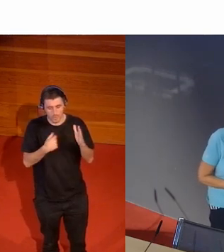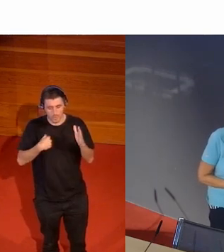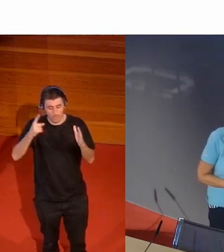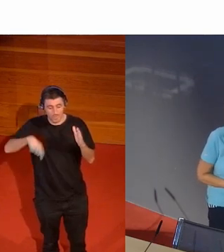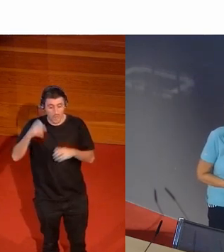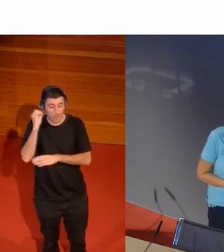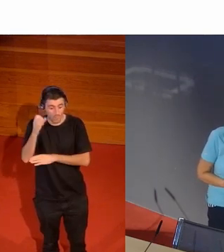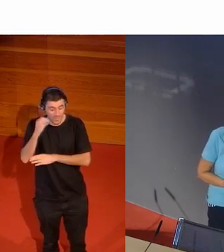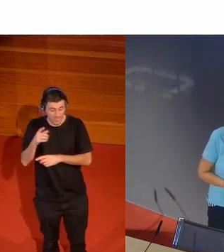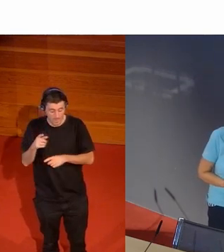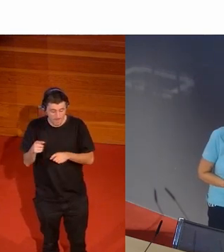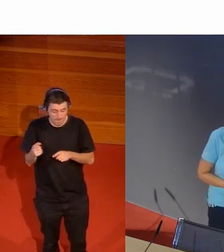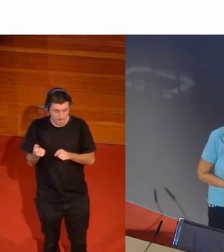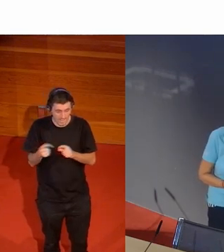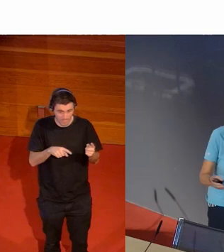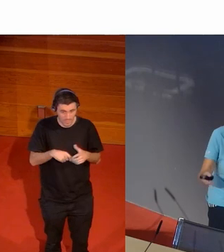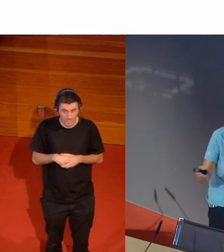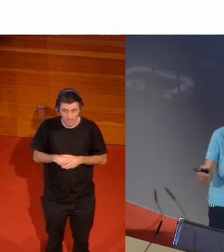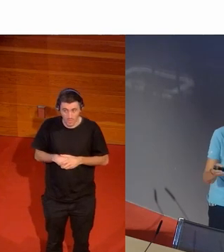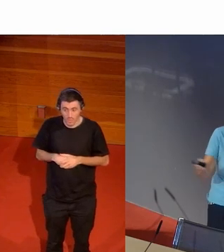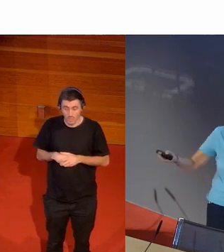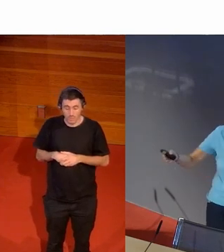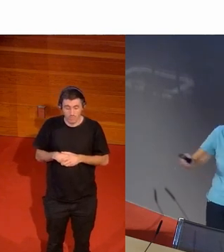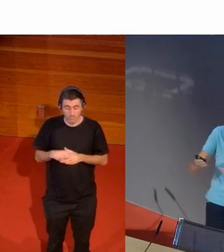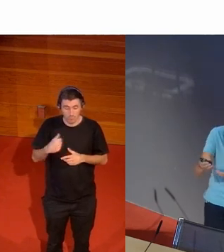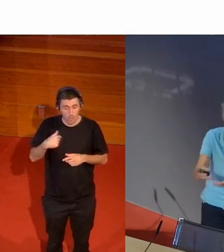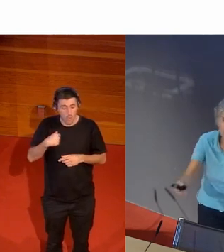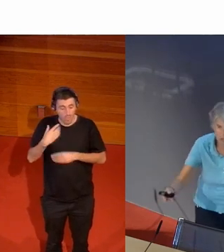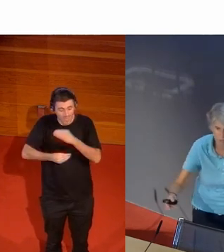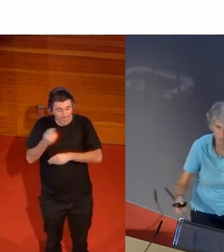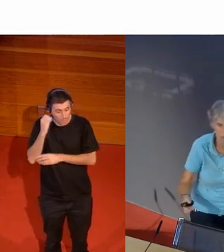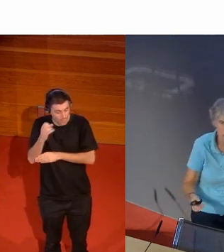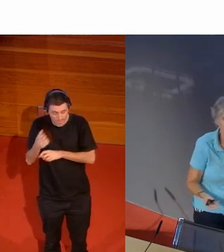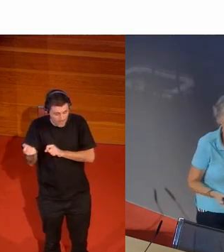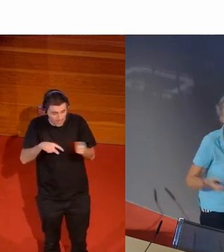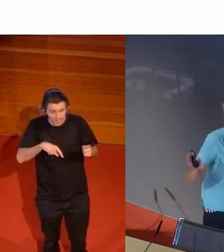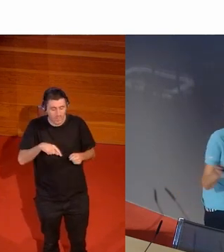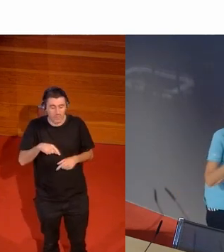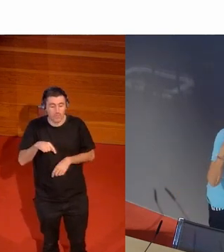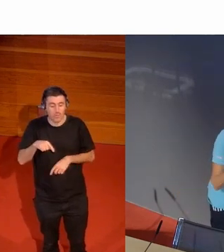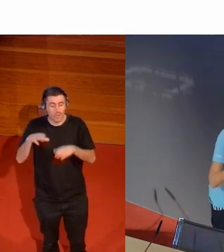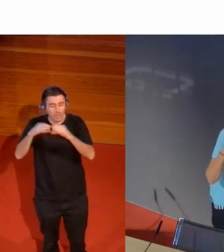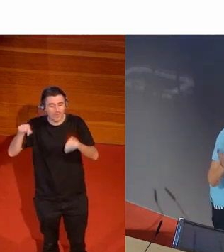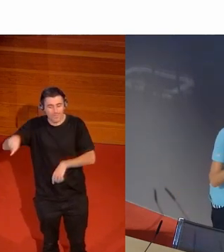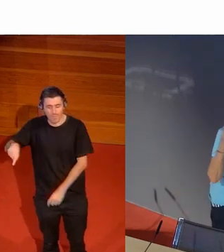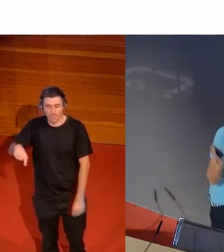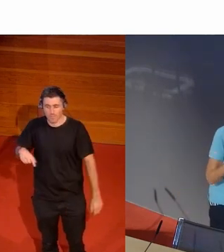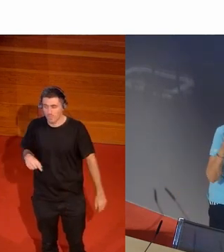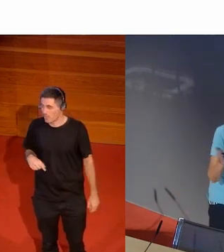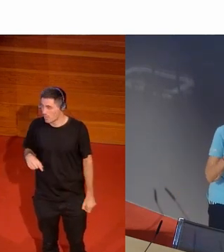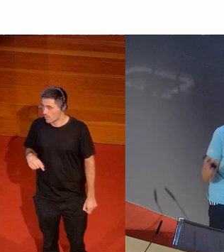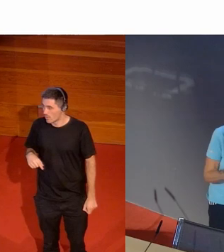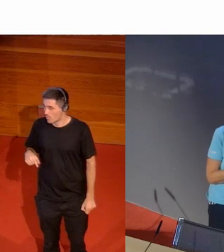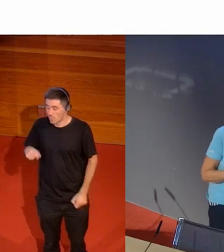colegio mayor en Madrid con los estudiantes y les enseñaba esto que vemos en los periódicos pero si no lo ves te